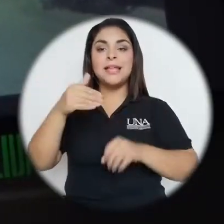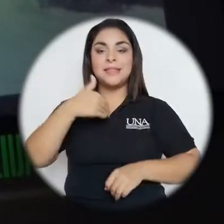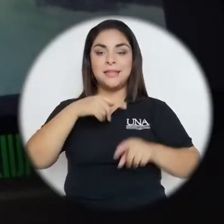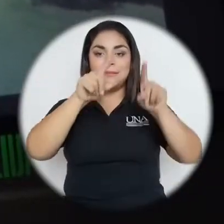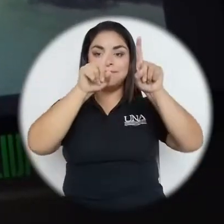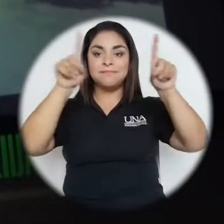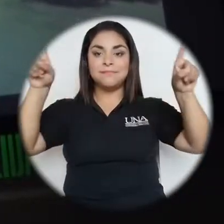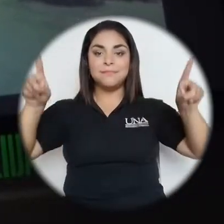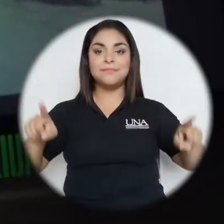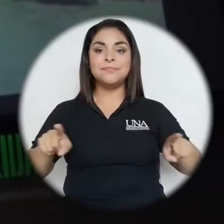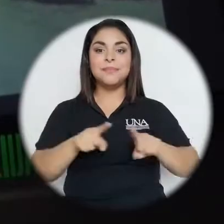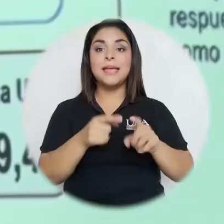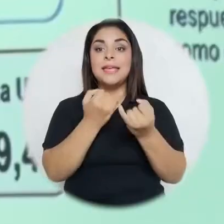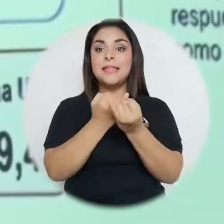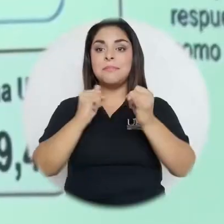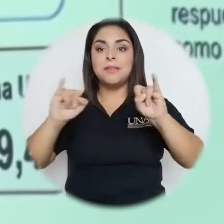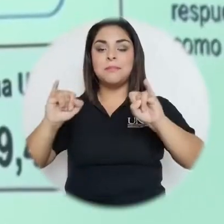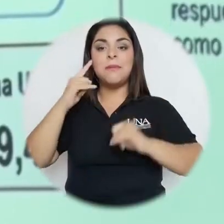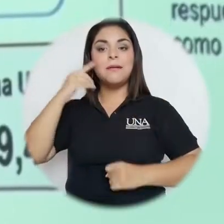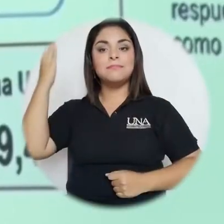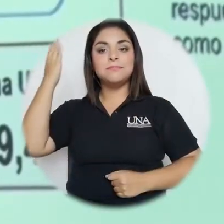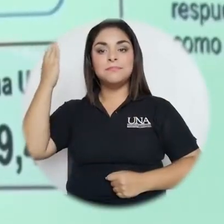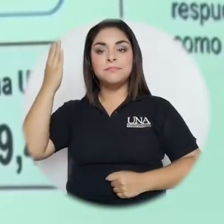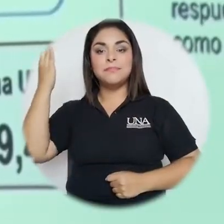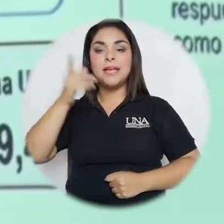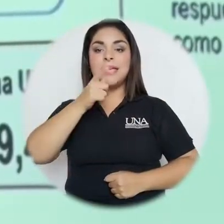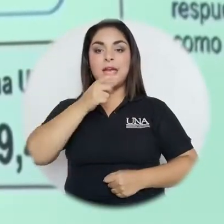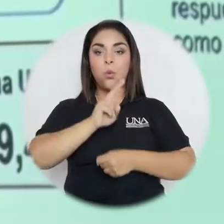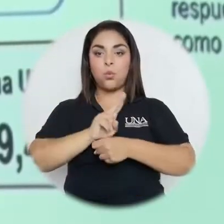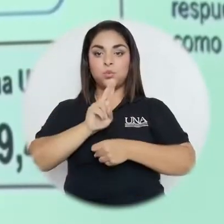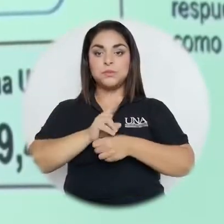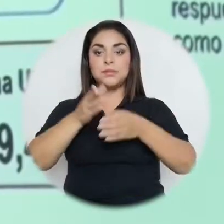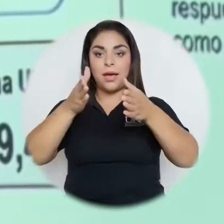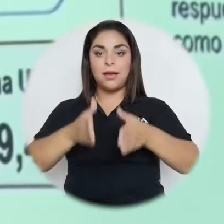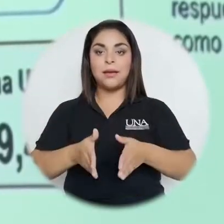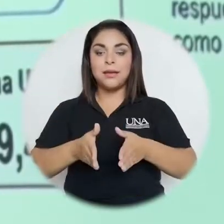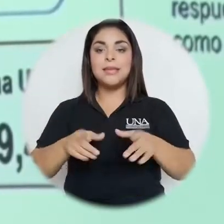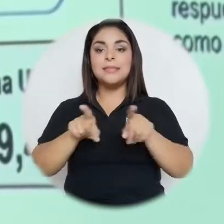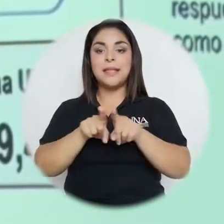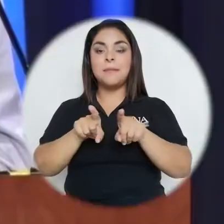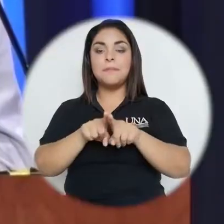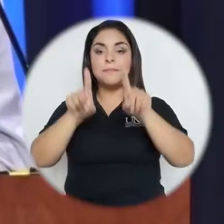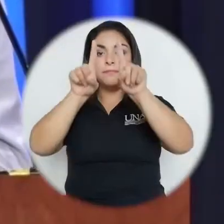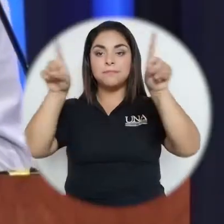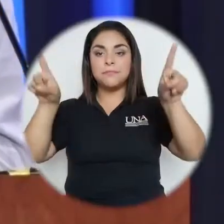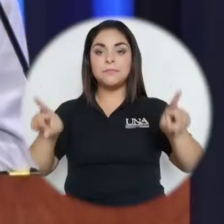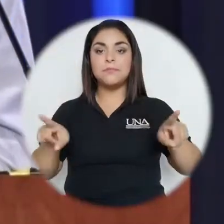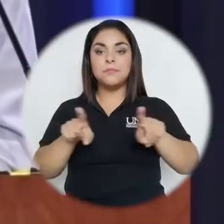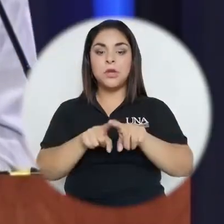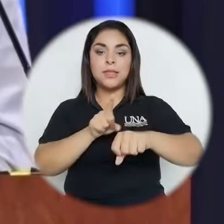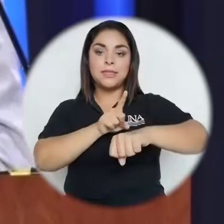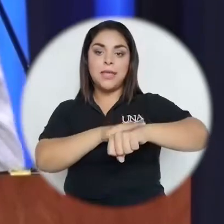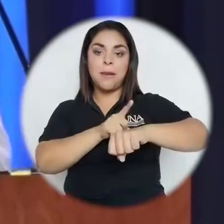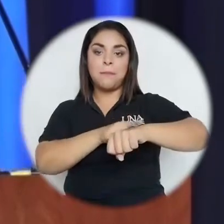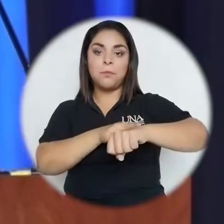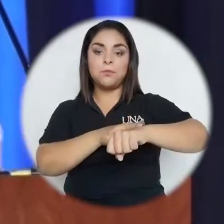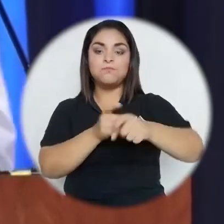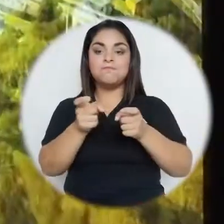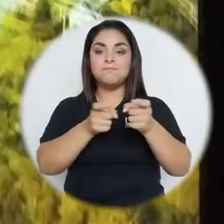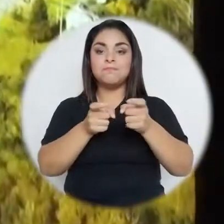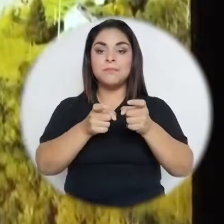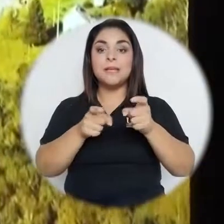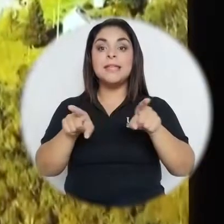pantallas independientes para las presentaciones del usuario o también como monitor, cronómetro e incluso para banner